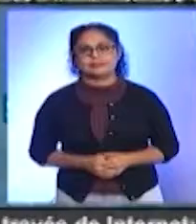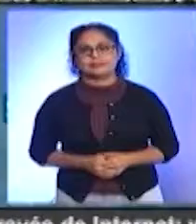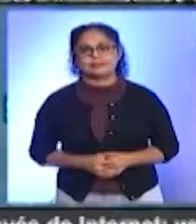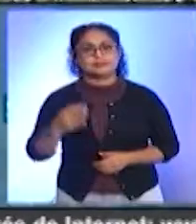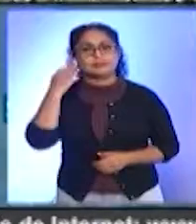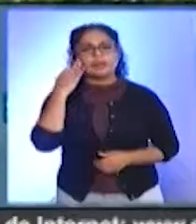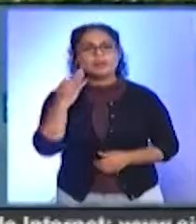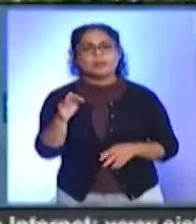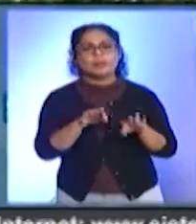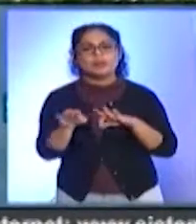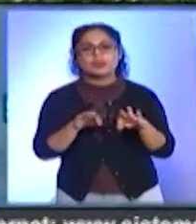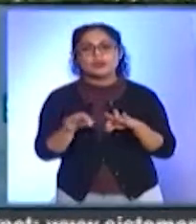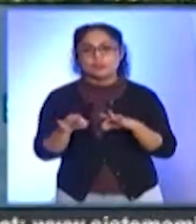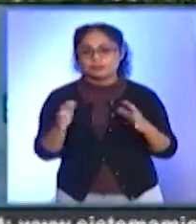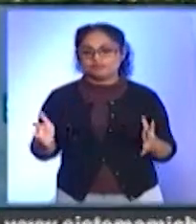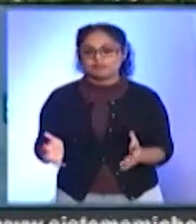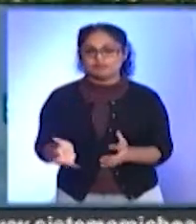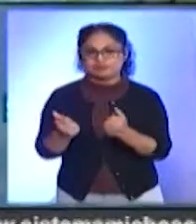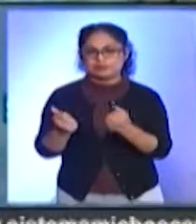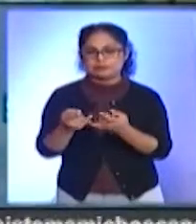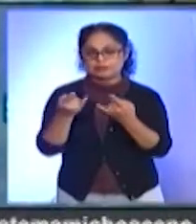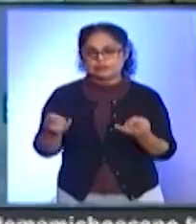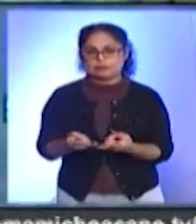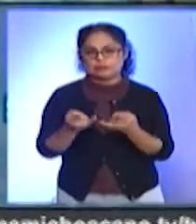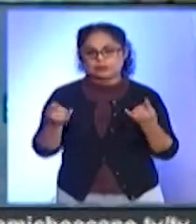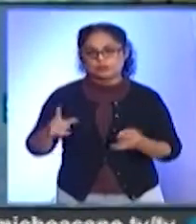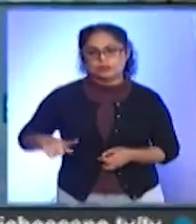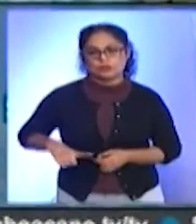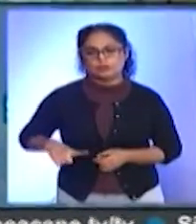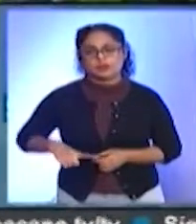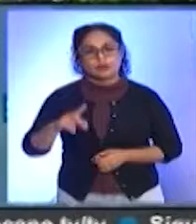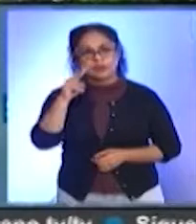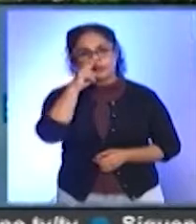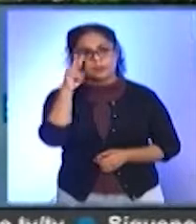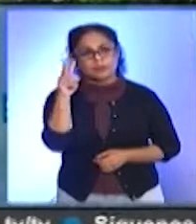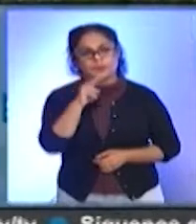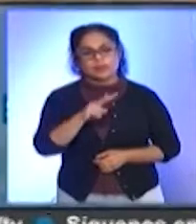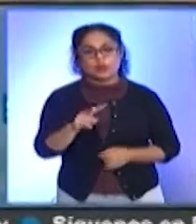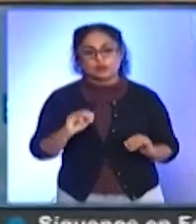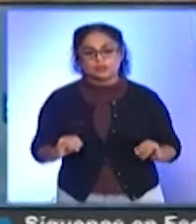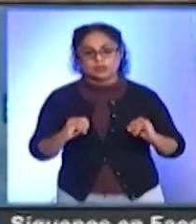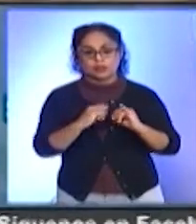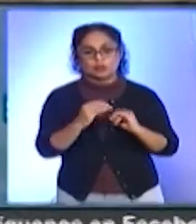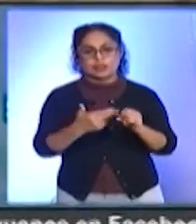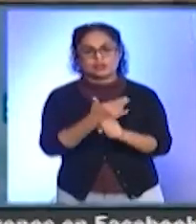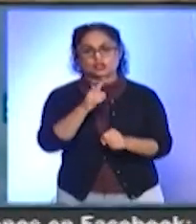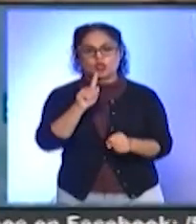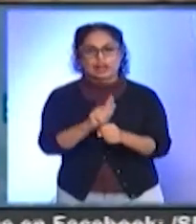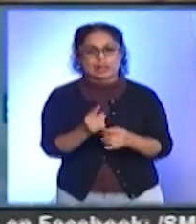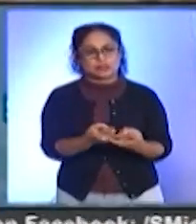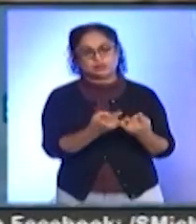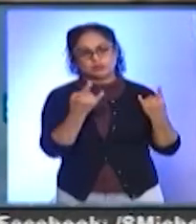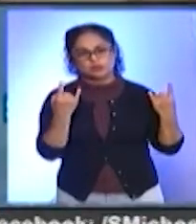Durante las labores de salvamento arqueológico que la Secretaría de Cultura del Gobierno de México, a través del Instituto Nacional de Antropología e